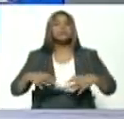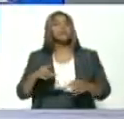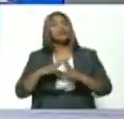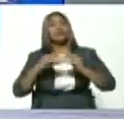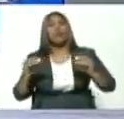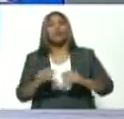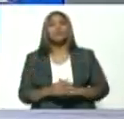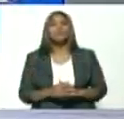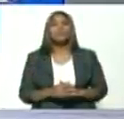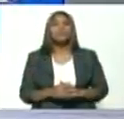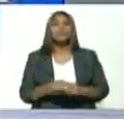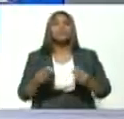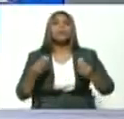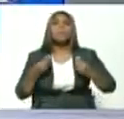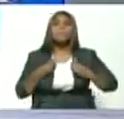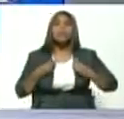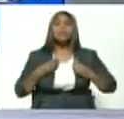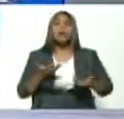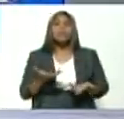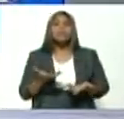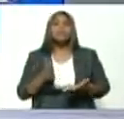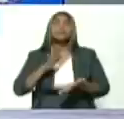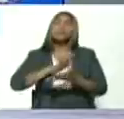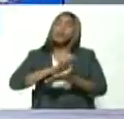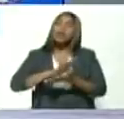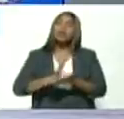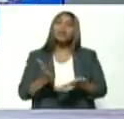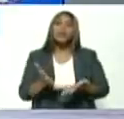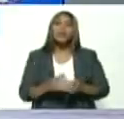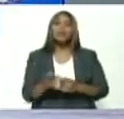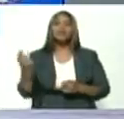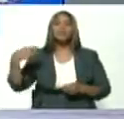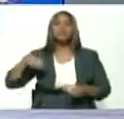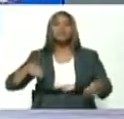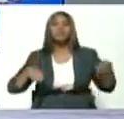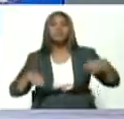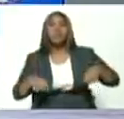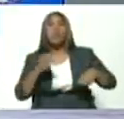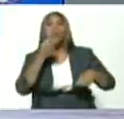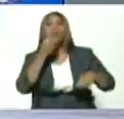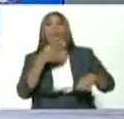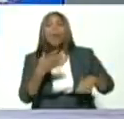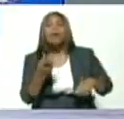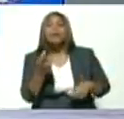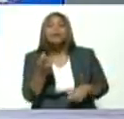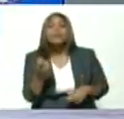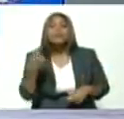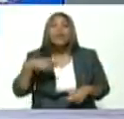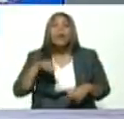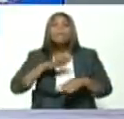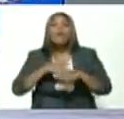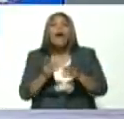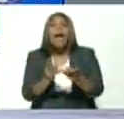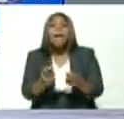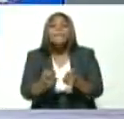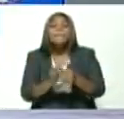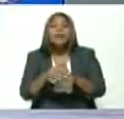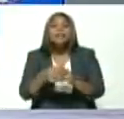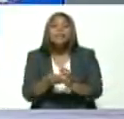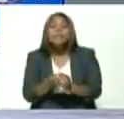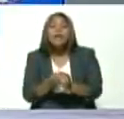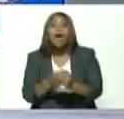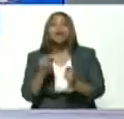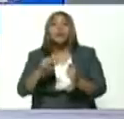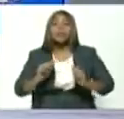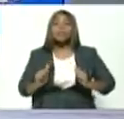y viven con tranquilidad del buen ingreso de ese emprendimiento que ellos arrancaron